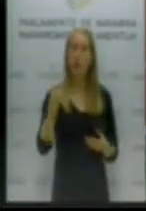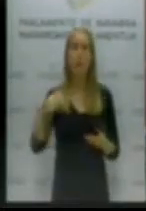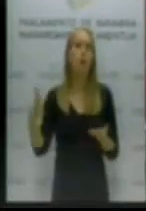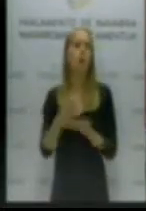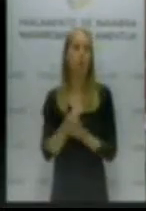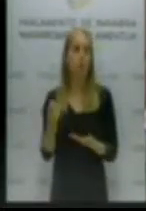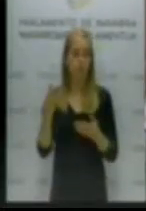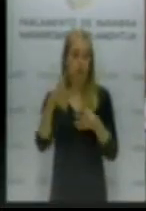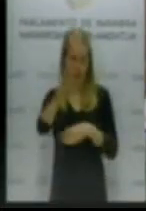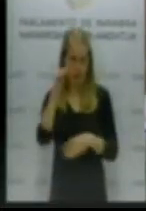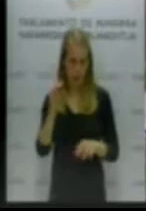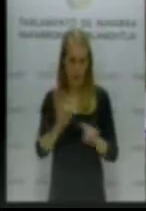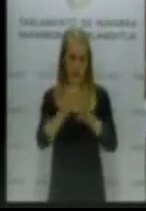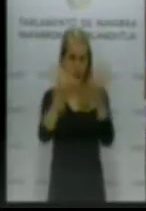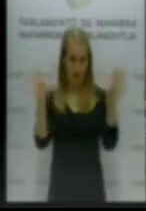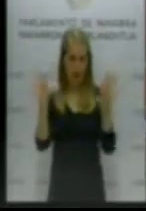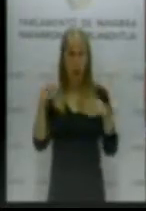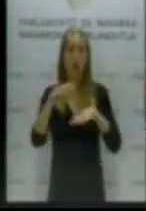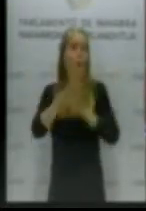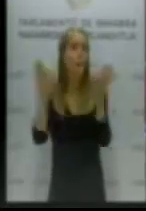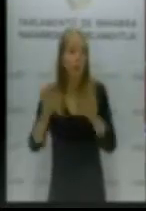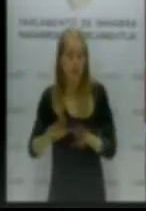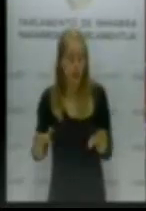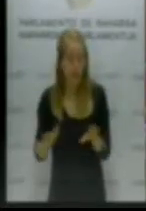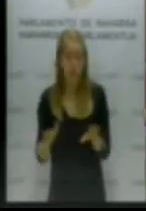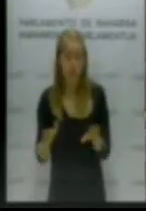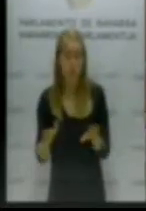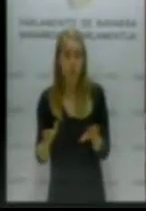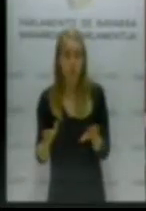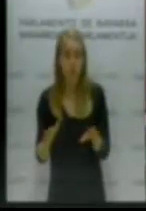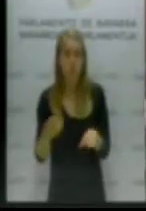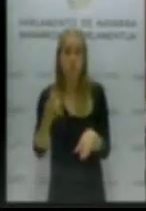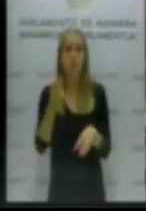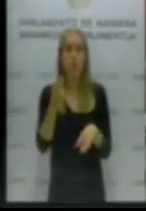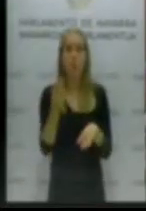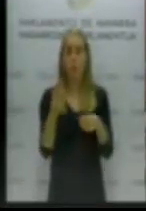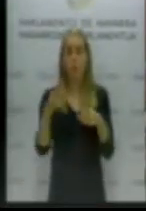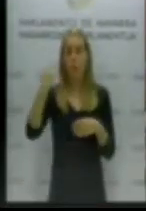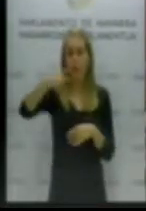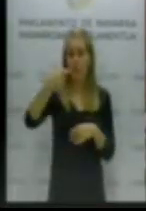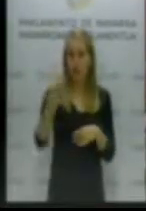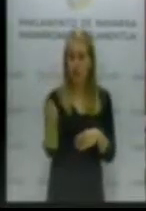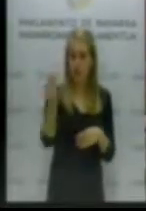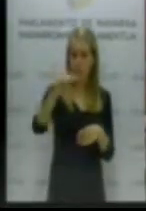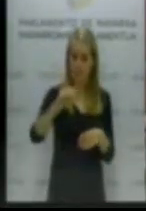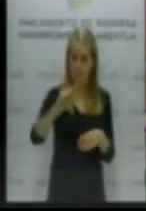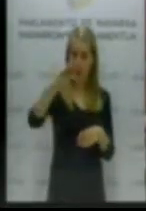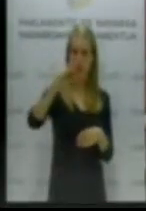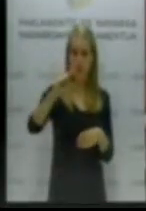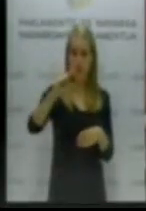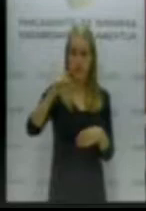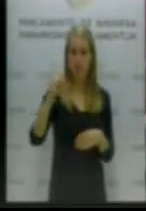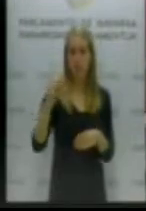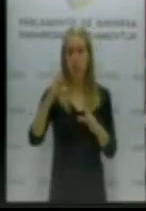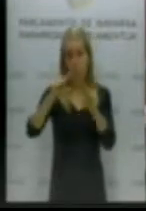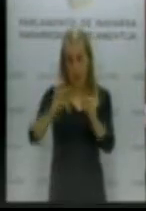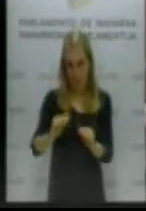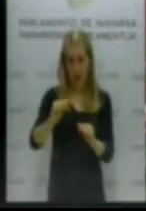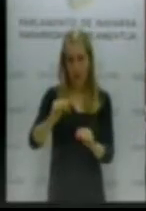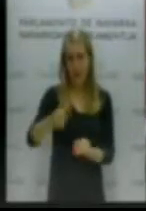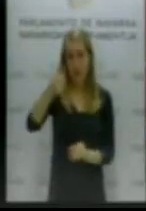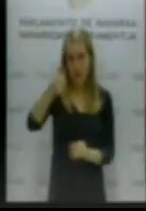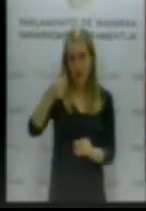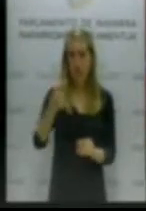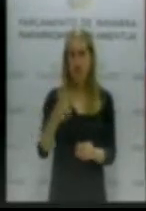mundo lo entienda. O sea, que al final incrementemos las pensiones de los pensionistas con pensiones más bajas en nuestra comunidad